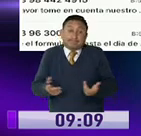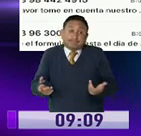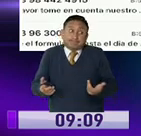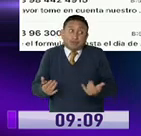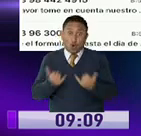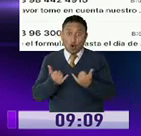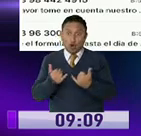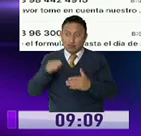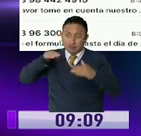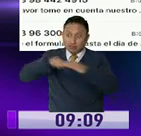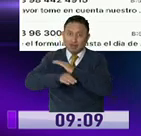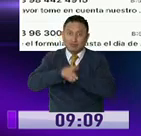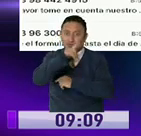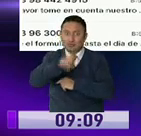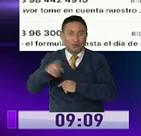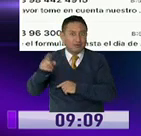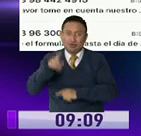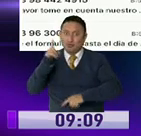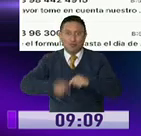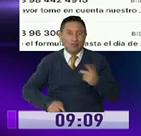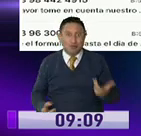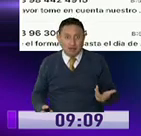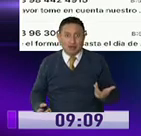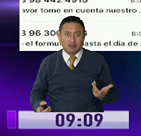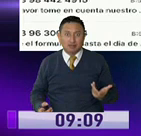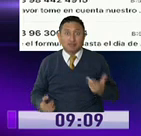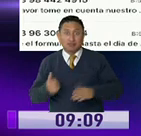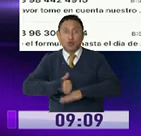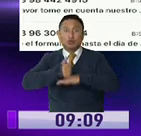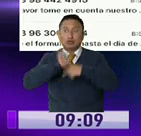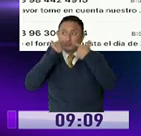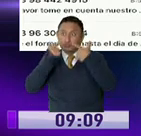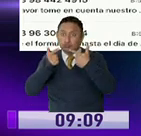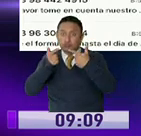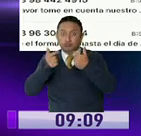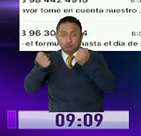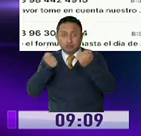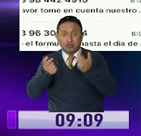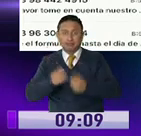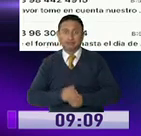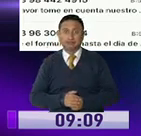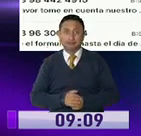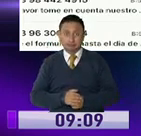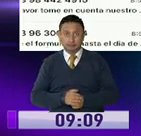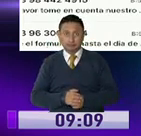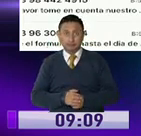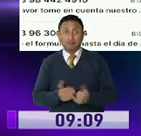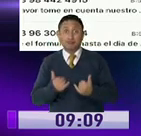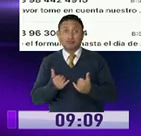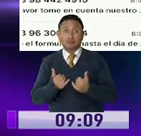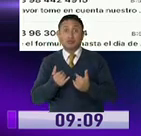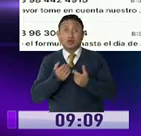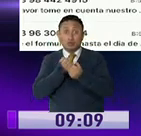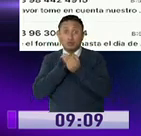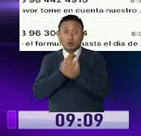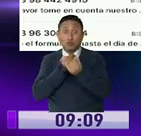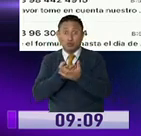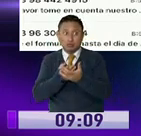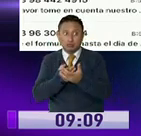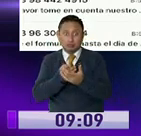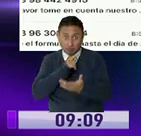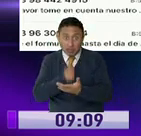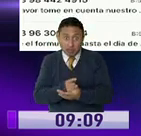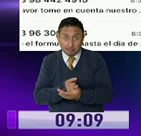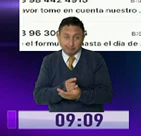prohibido, no pueden salir. Sí, si está prohibido, sí, las autoridades van a hacer controles, o sea, pero no podemos dar una información que no nos